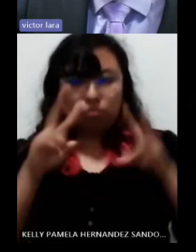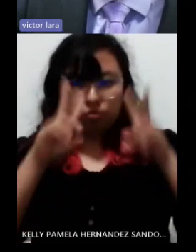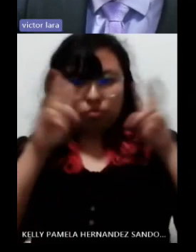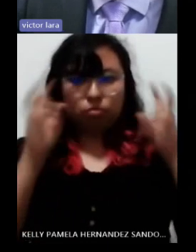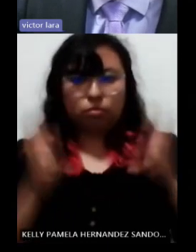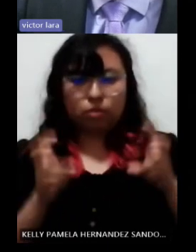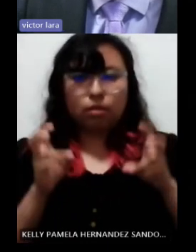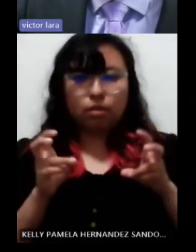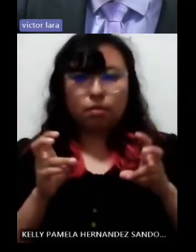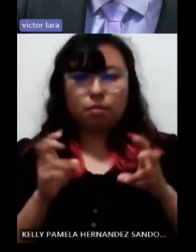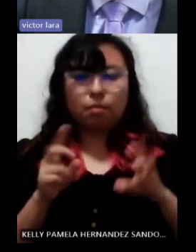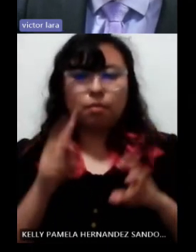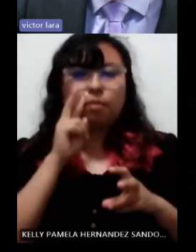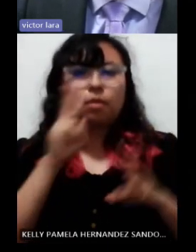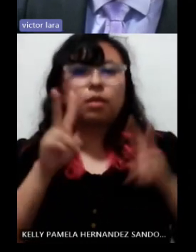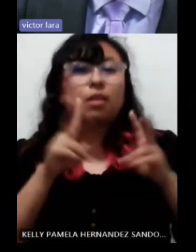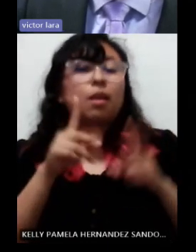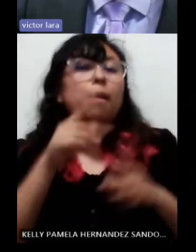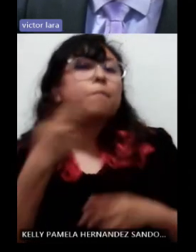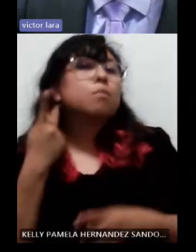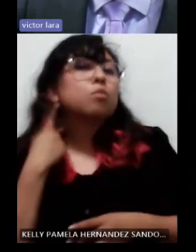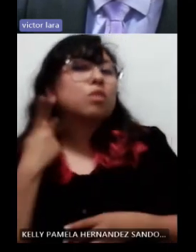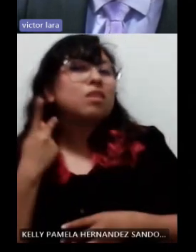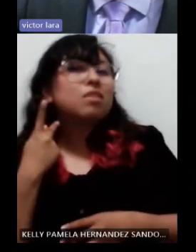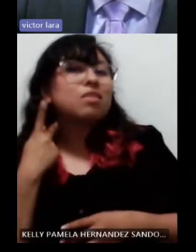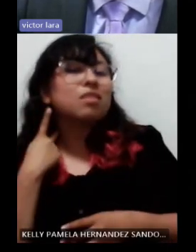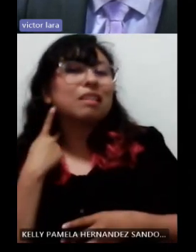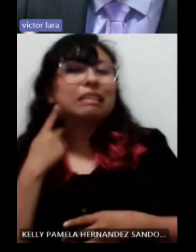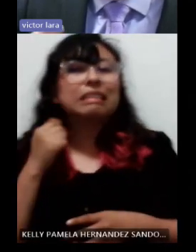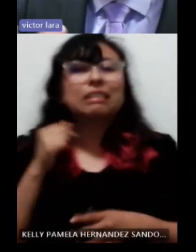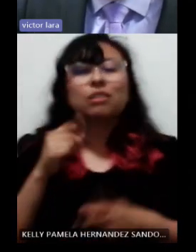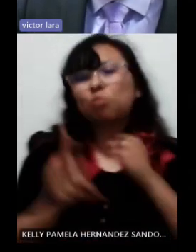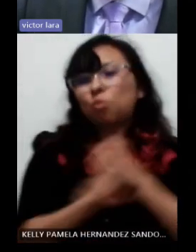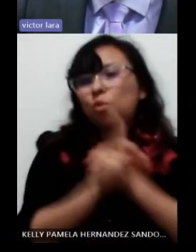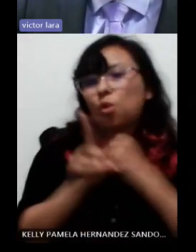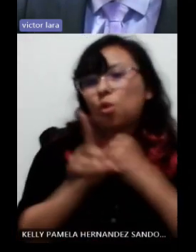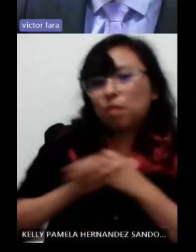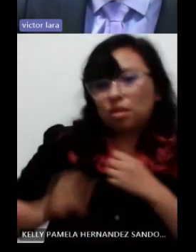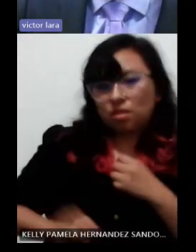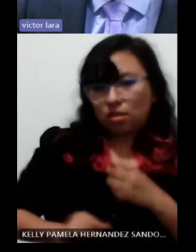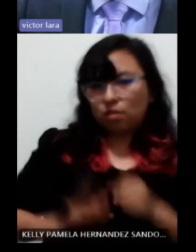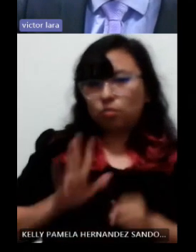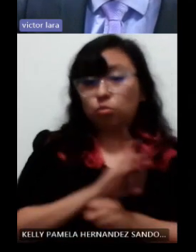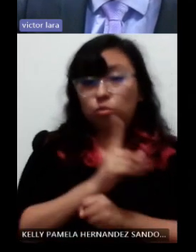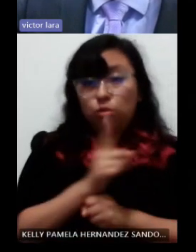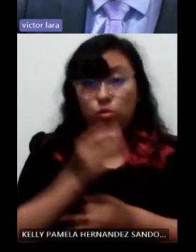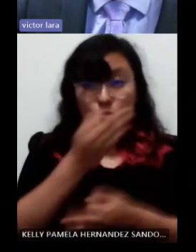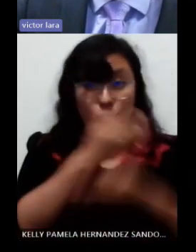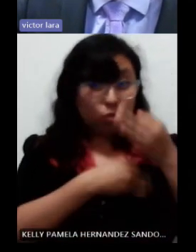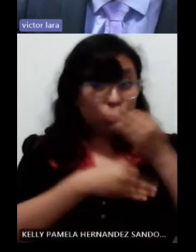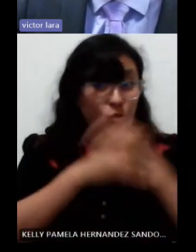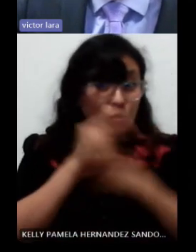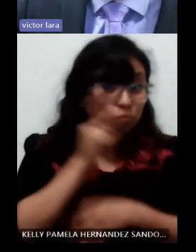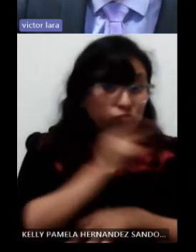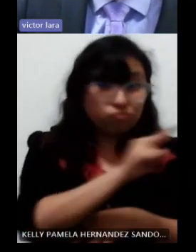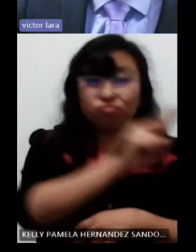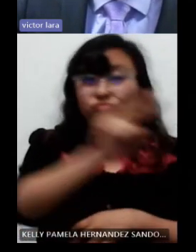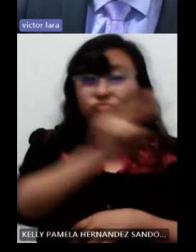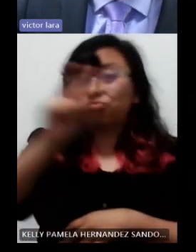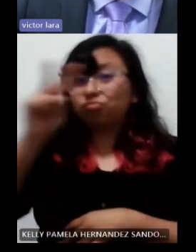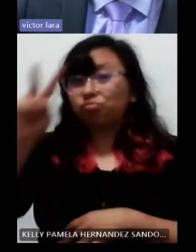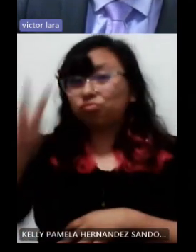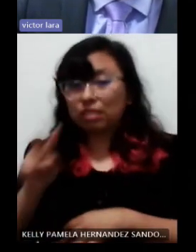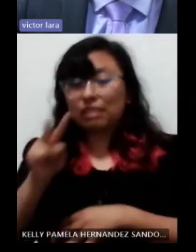de política de conflicto de interés porque resulta que toda la evidencia audiovisual que se recolectó